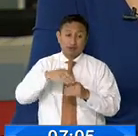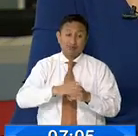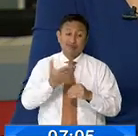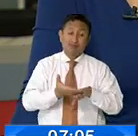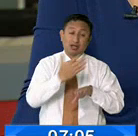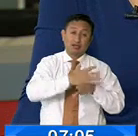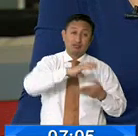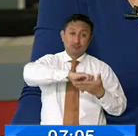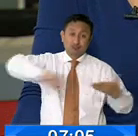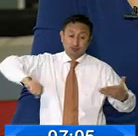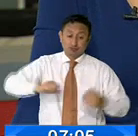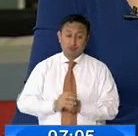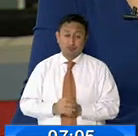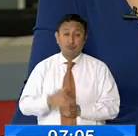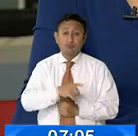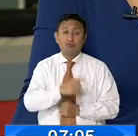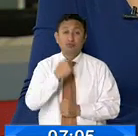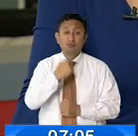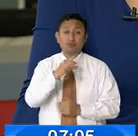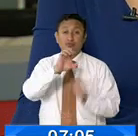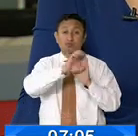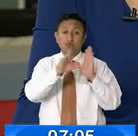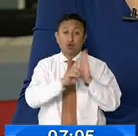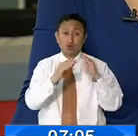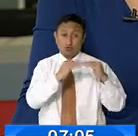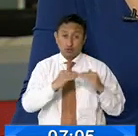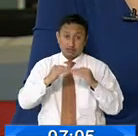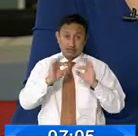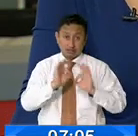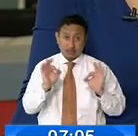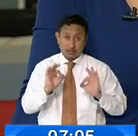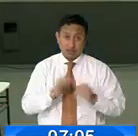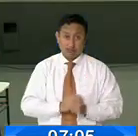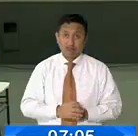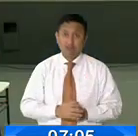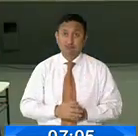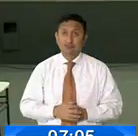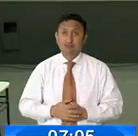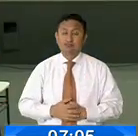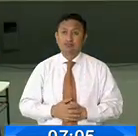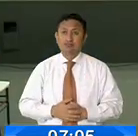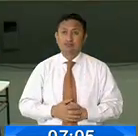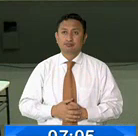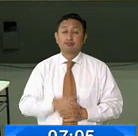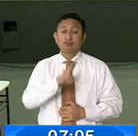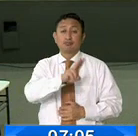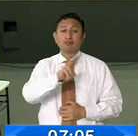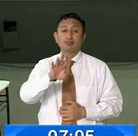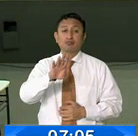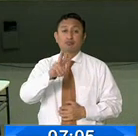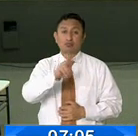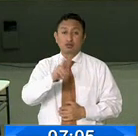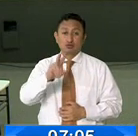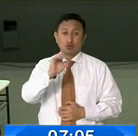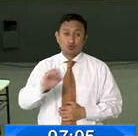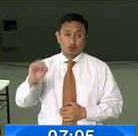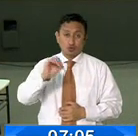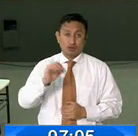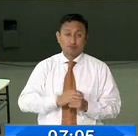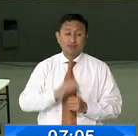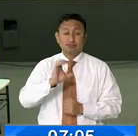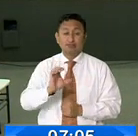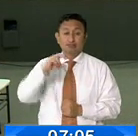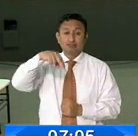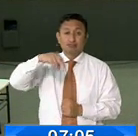quitó por no cumplir lo que establece el Código de la Democracia. Fue con fecha 22 de octubre que el Consejo Nacional Electoral